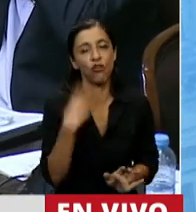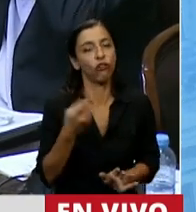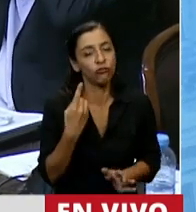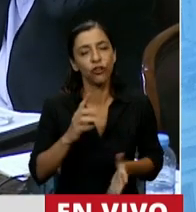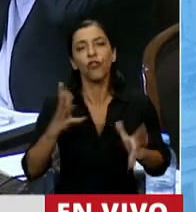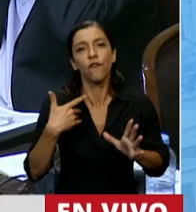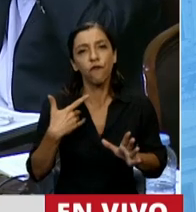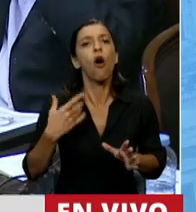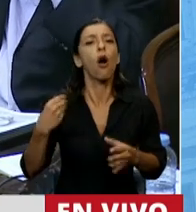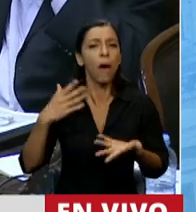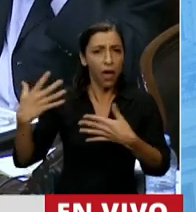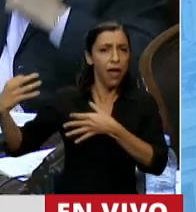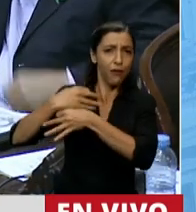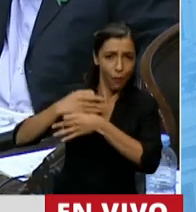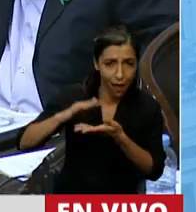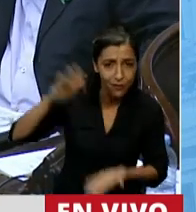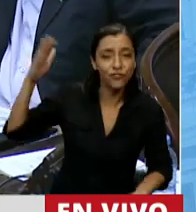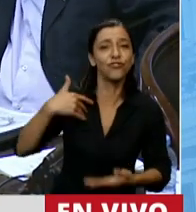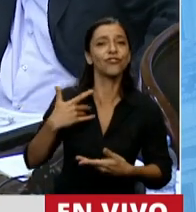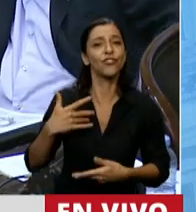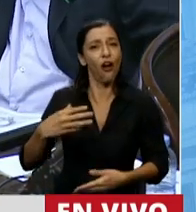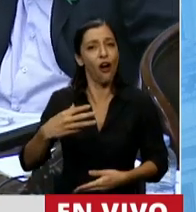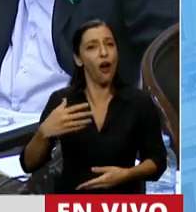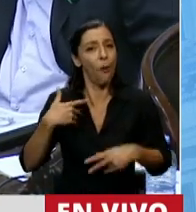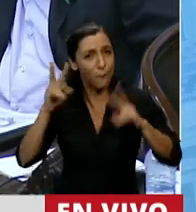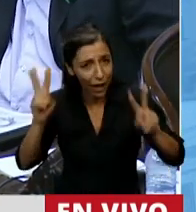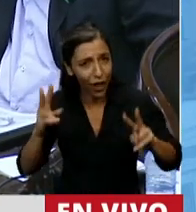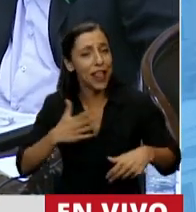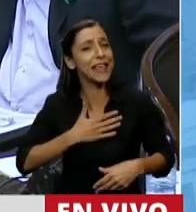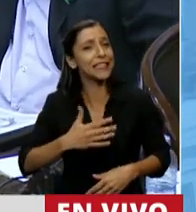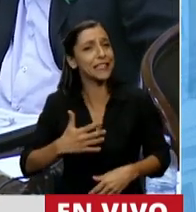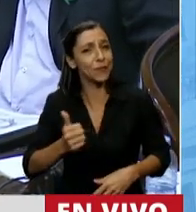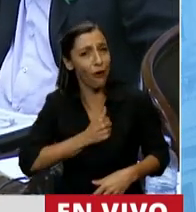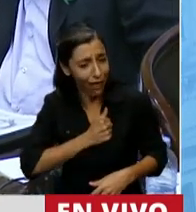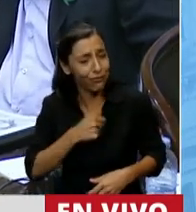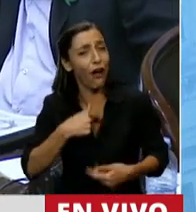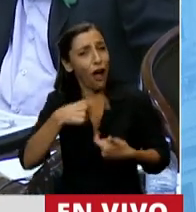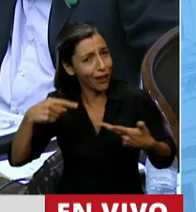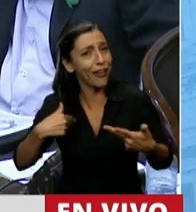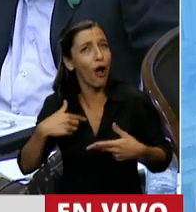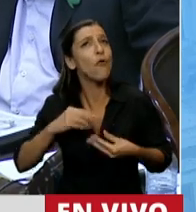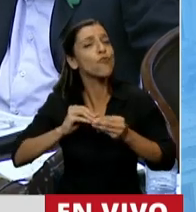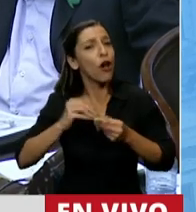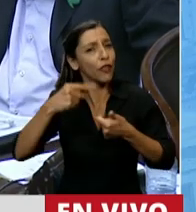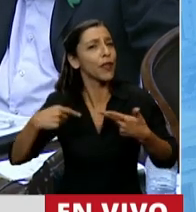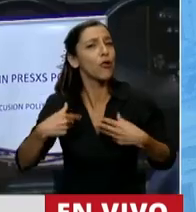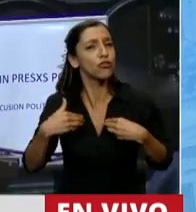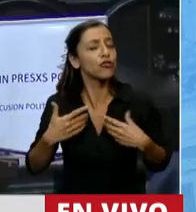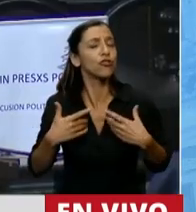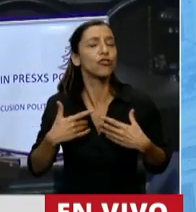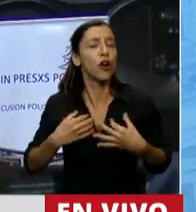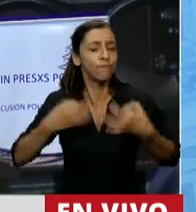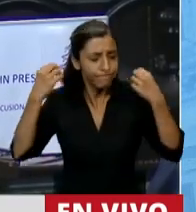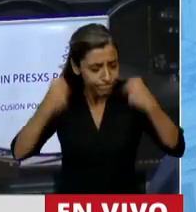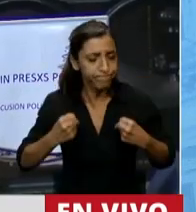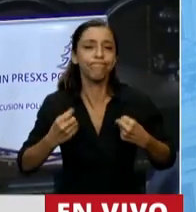ser cristiano y por ser peronista, es que insisto en defender las dos vidas y todas las vidas,